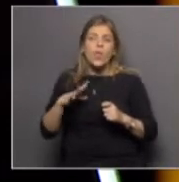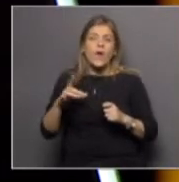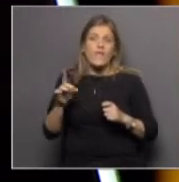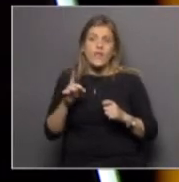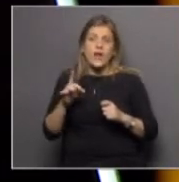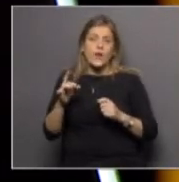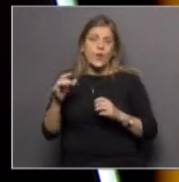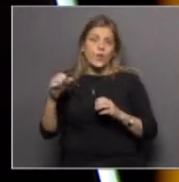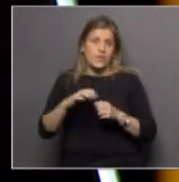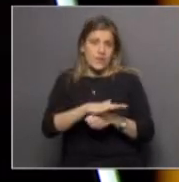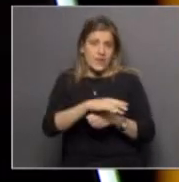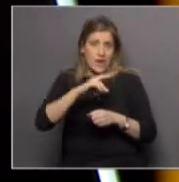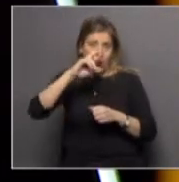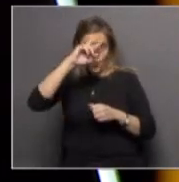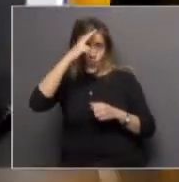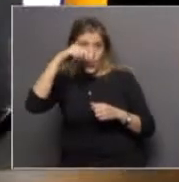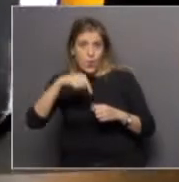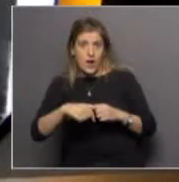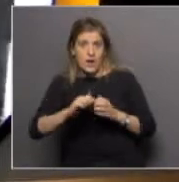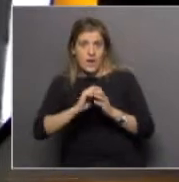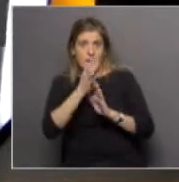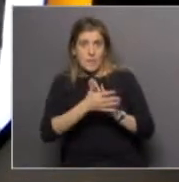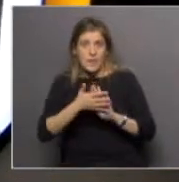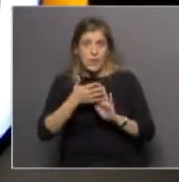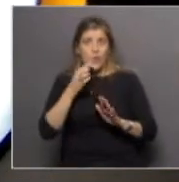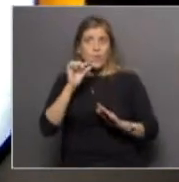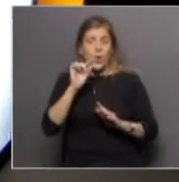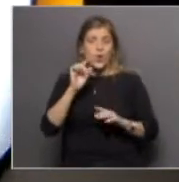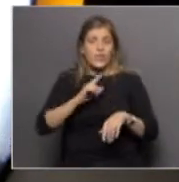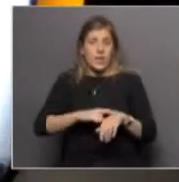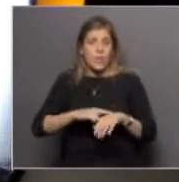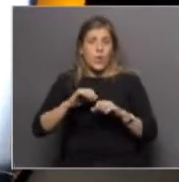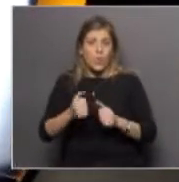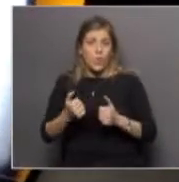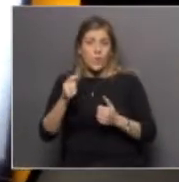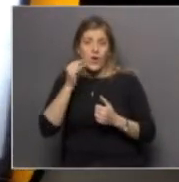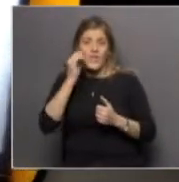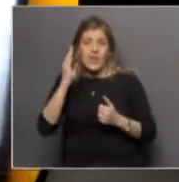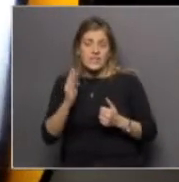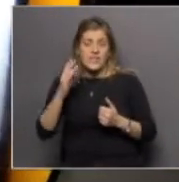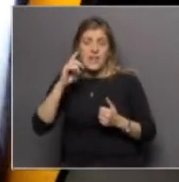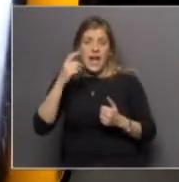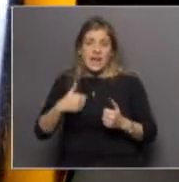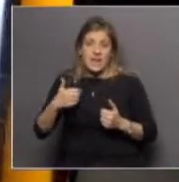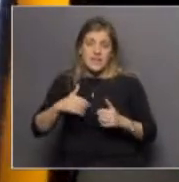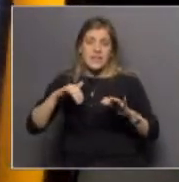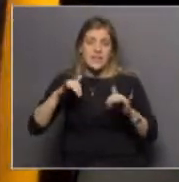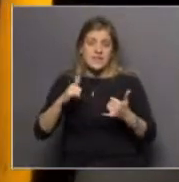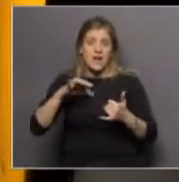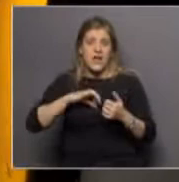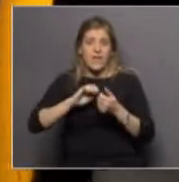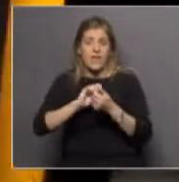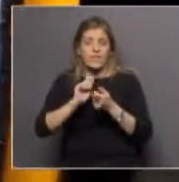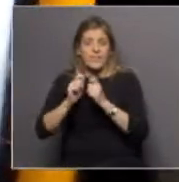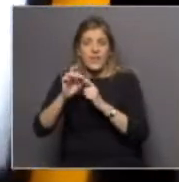las fronteras de Uruguay parece ser una cuestión de poco tiempo Brasil y Argentina ya han reportado casos así